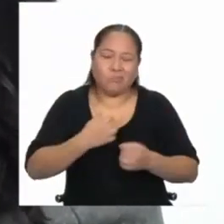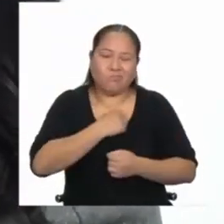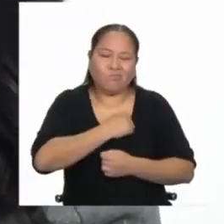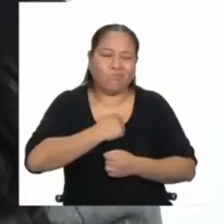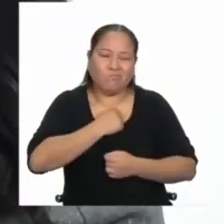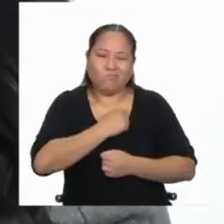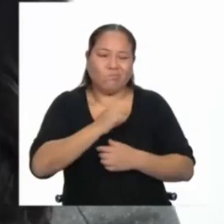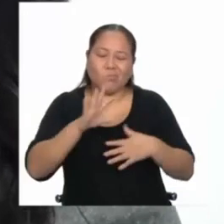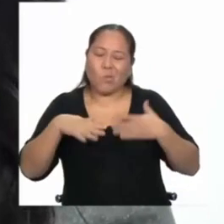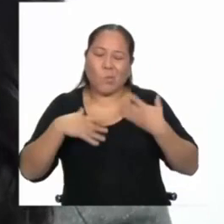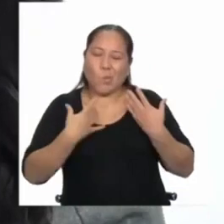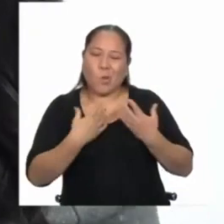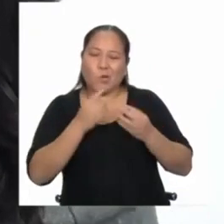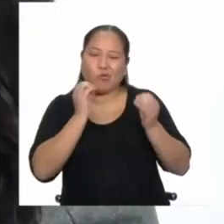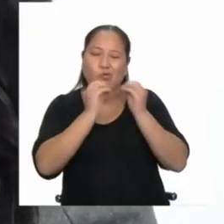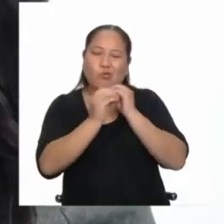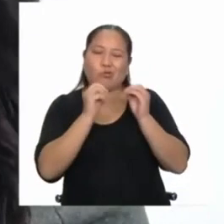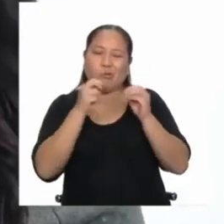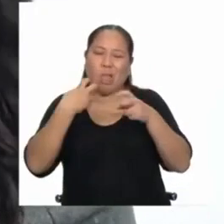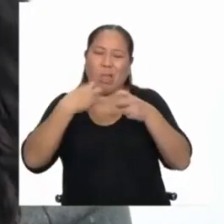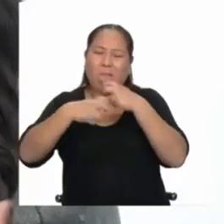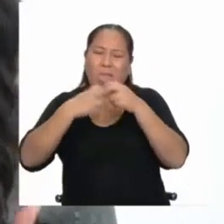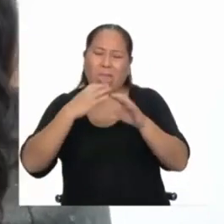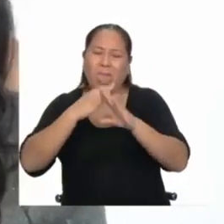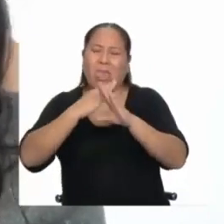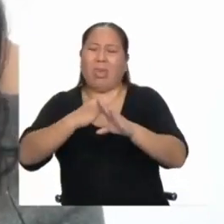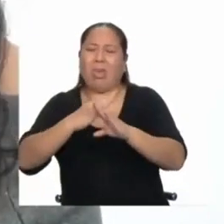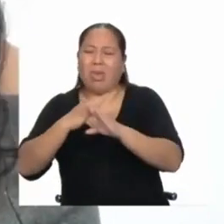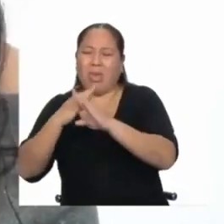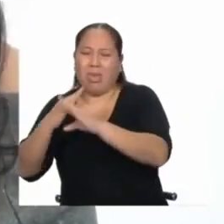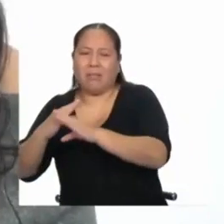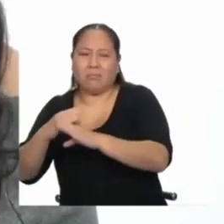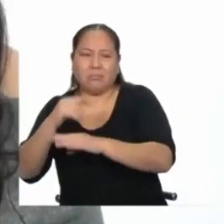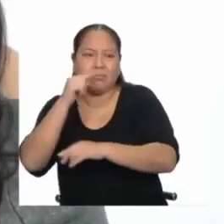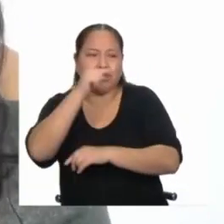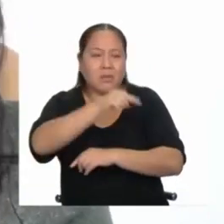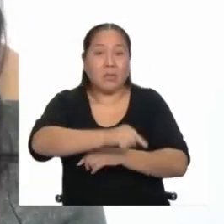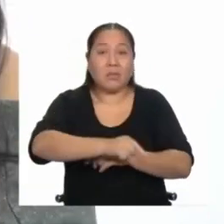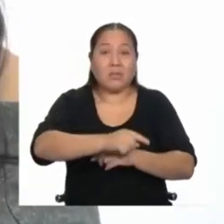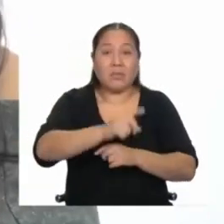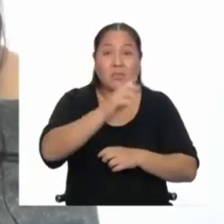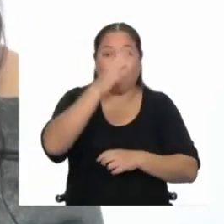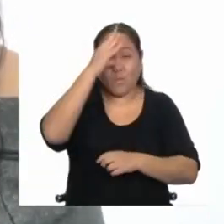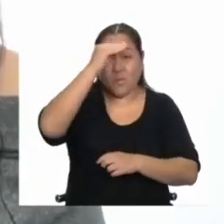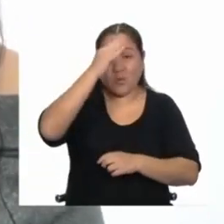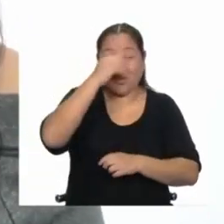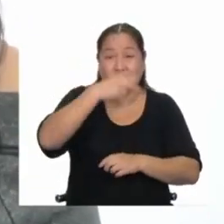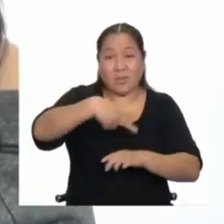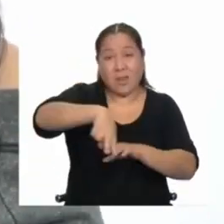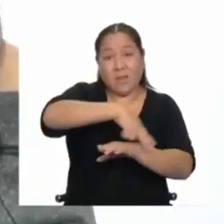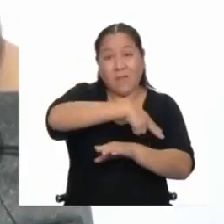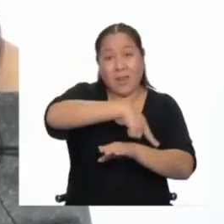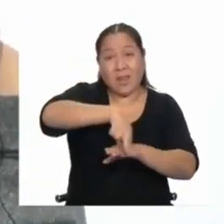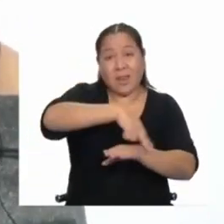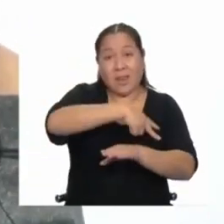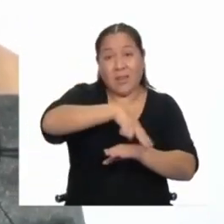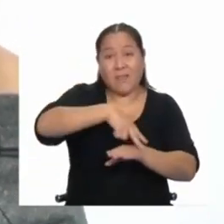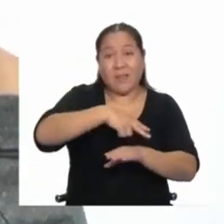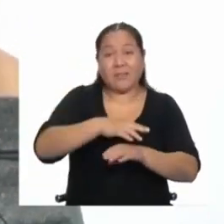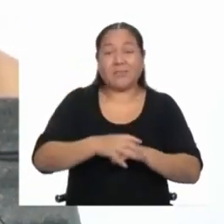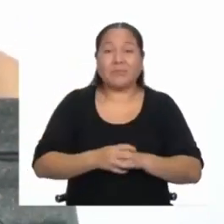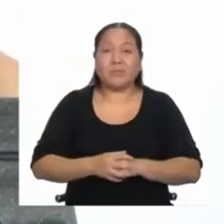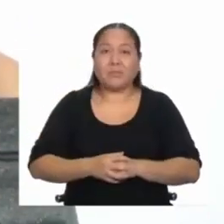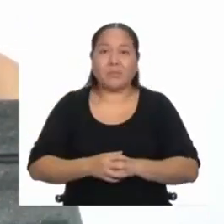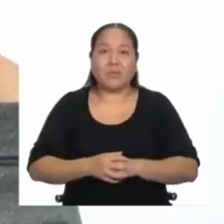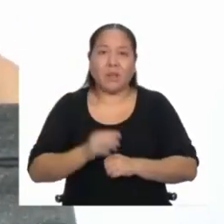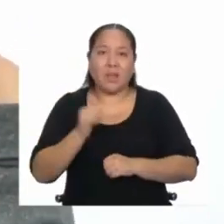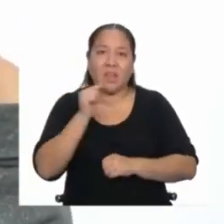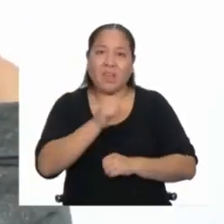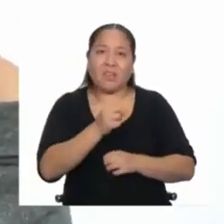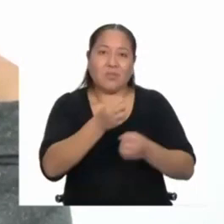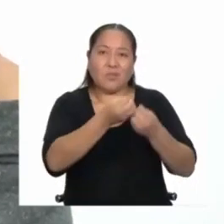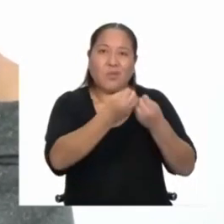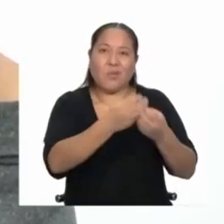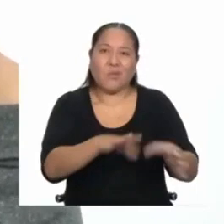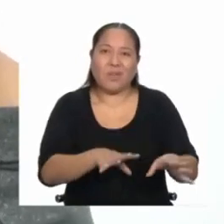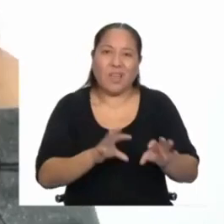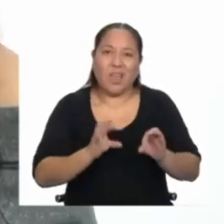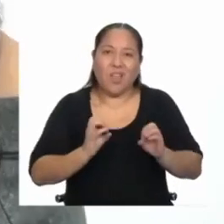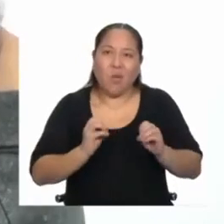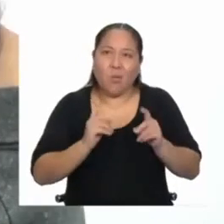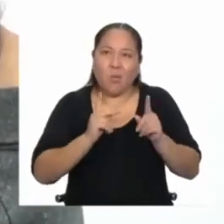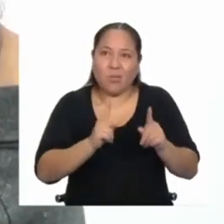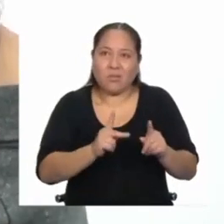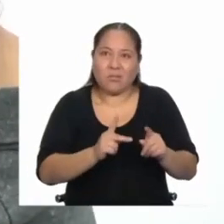frente a la realidad que encontró con los chicos que bailaban en la calle? Pues ellos habrían perdido las